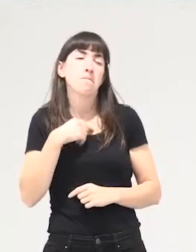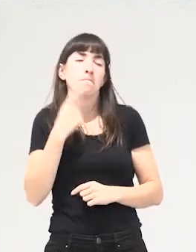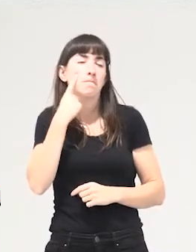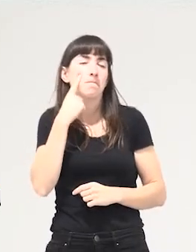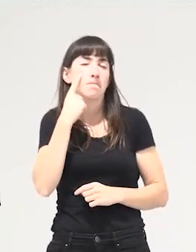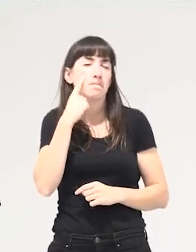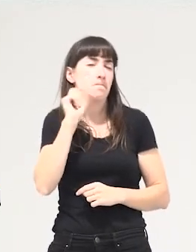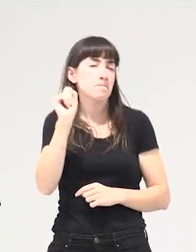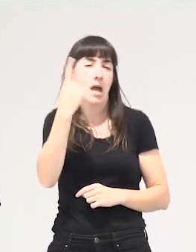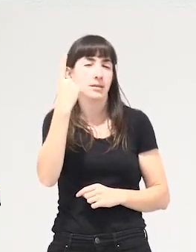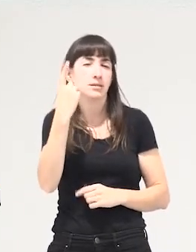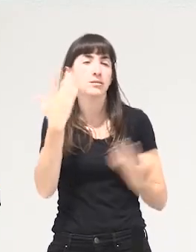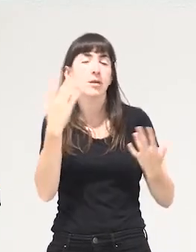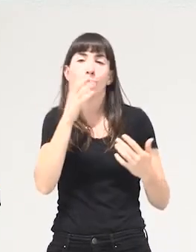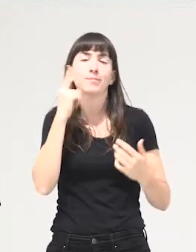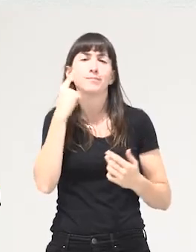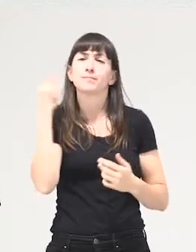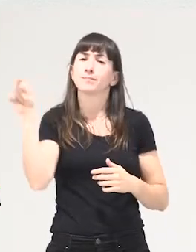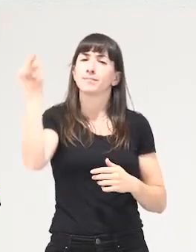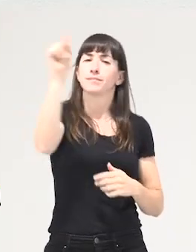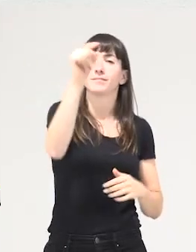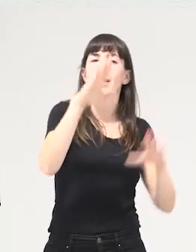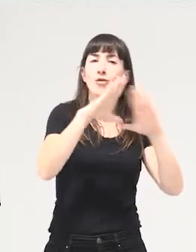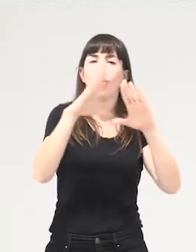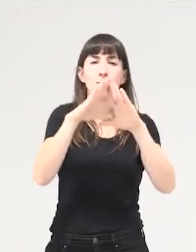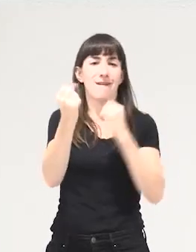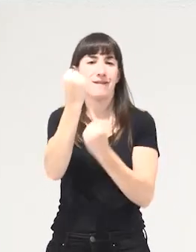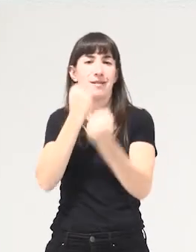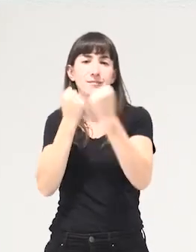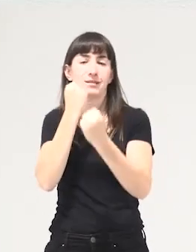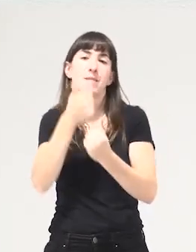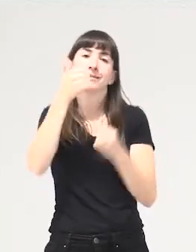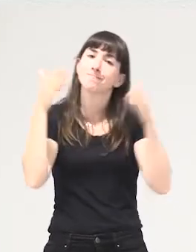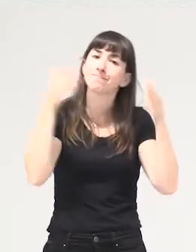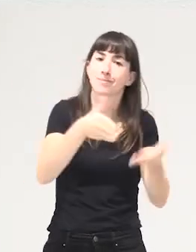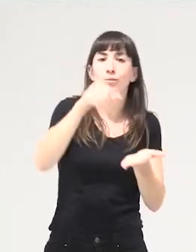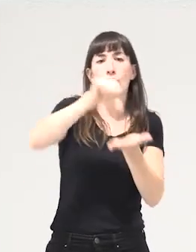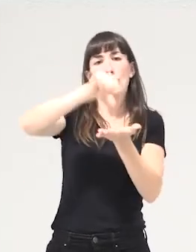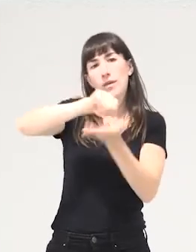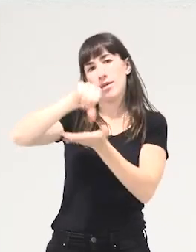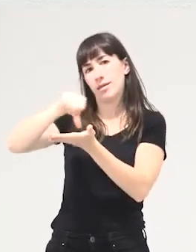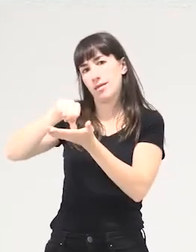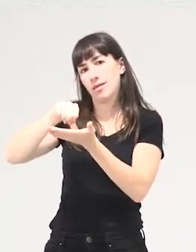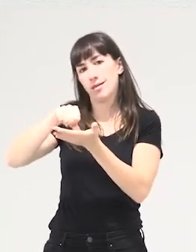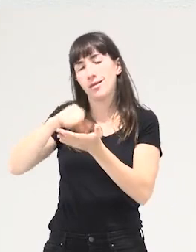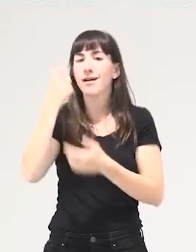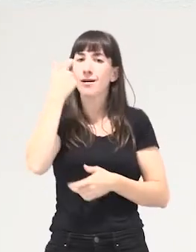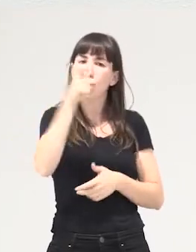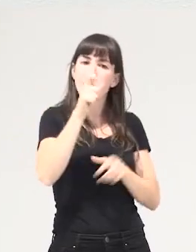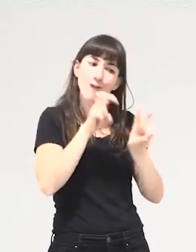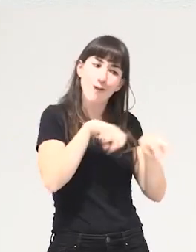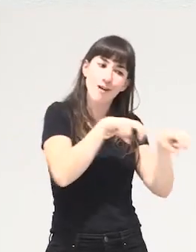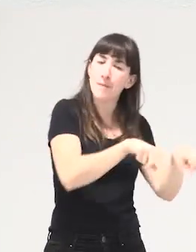mayoritarios que circulan de economía feminista son bastante urbanos entonces están muy poco construidos desde el campo e